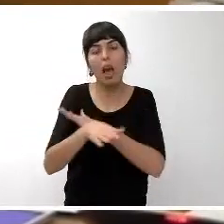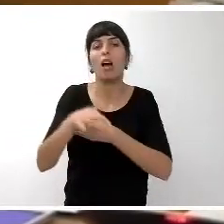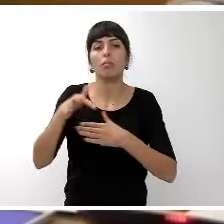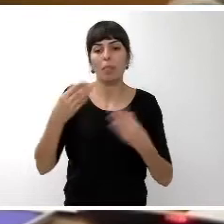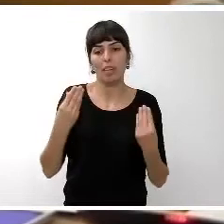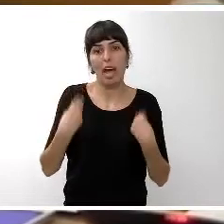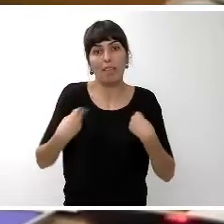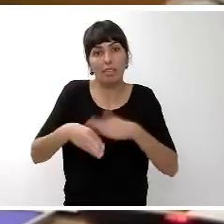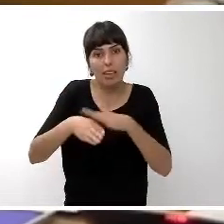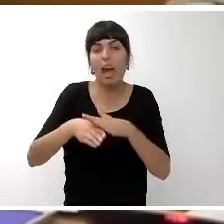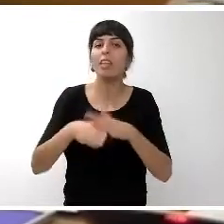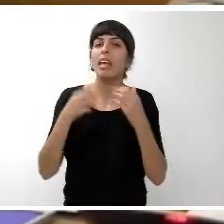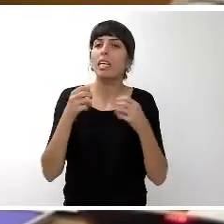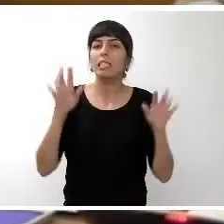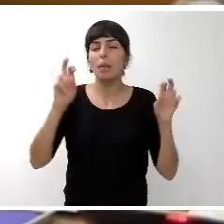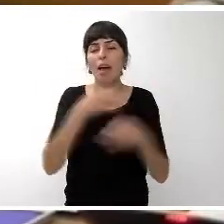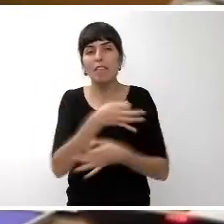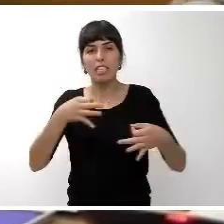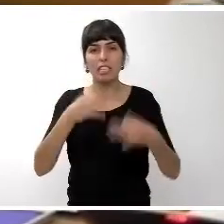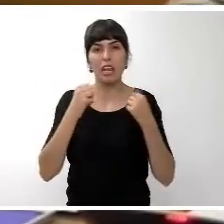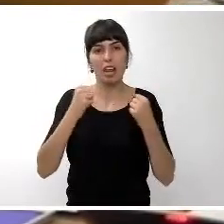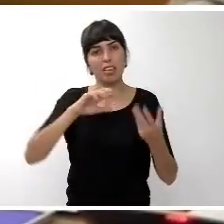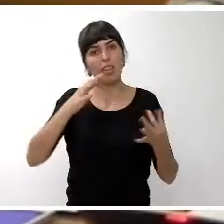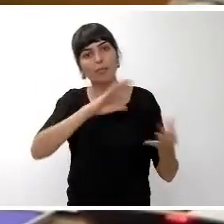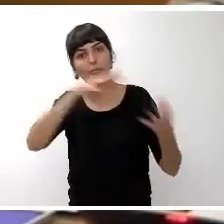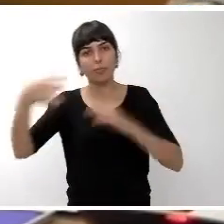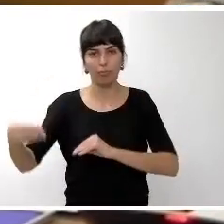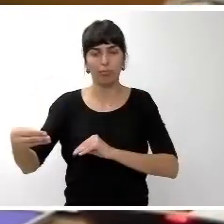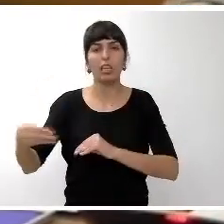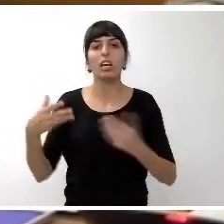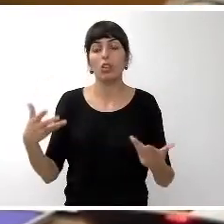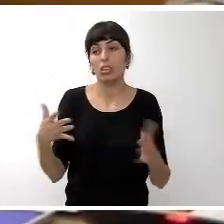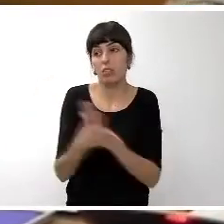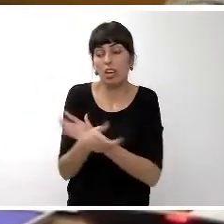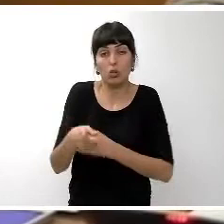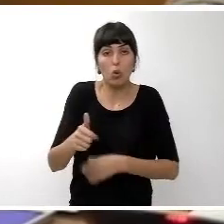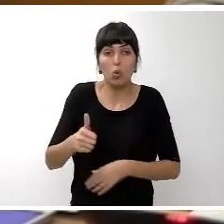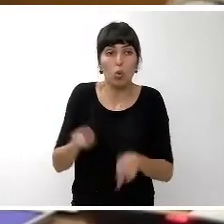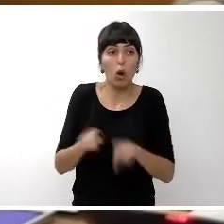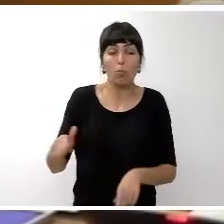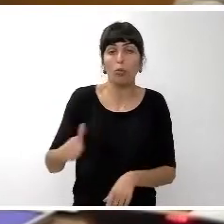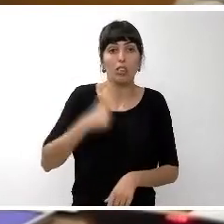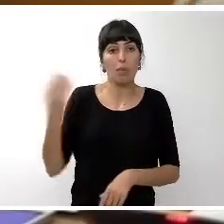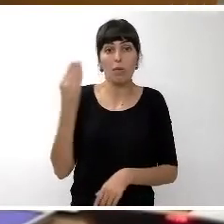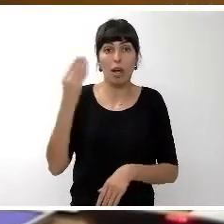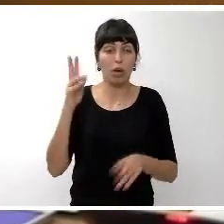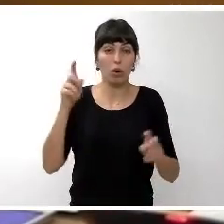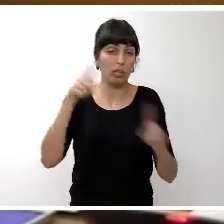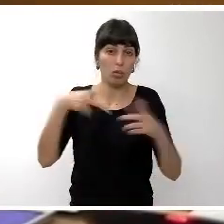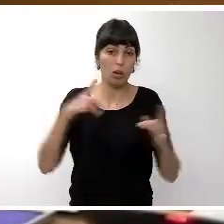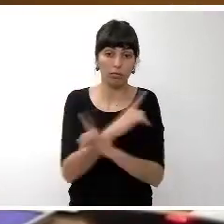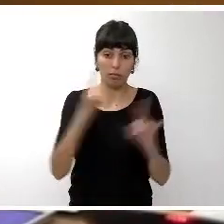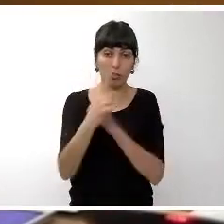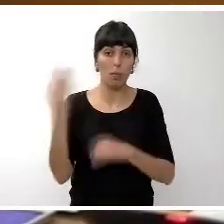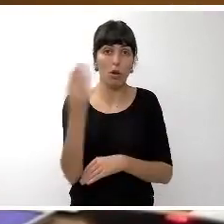energética todo eso implica una oportunidad formidable para la mejor ambiental y urbana y para una recuperación como decía